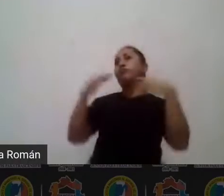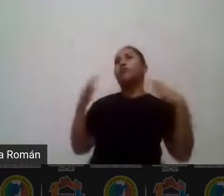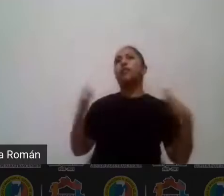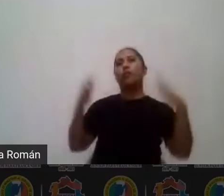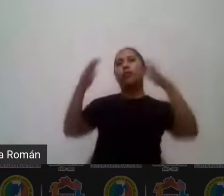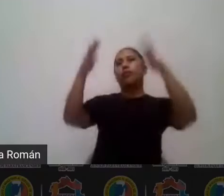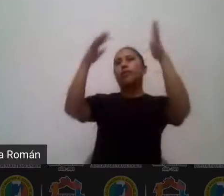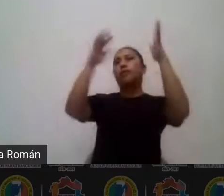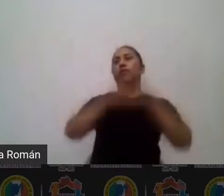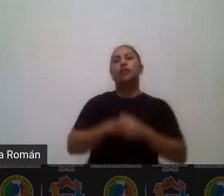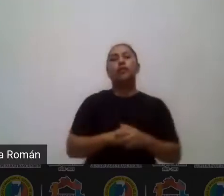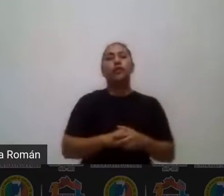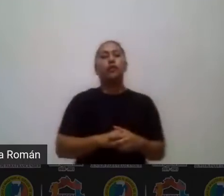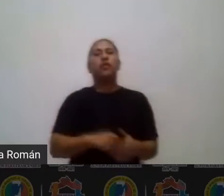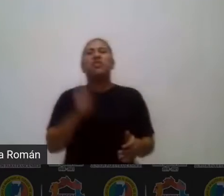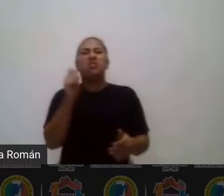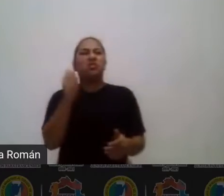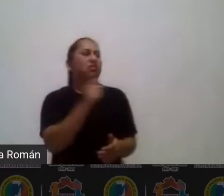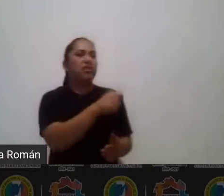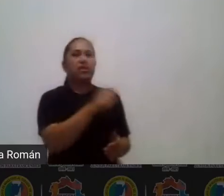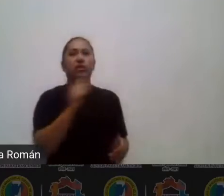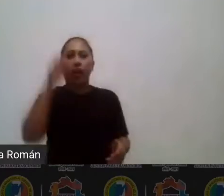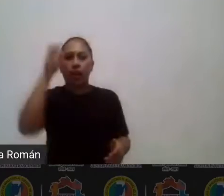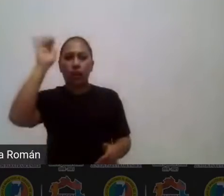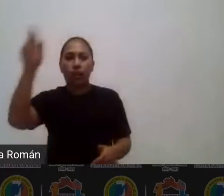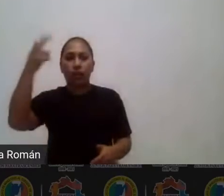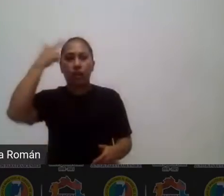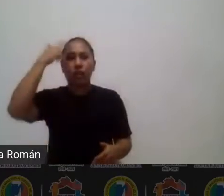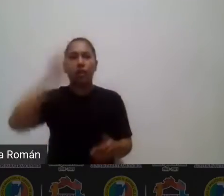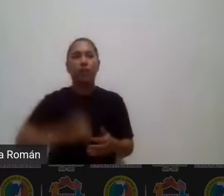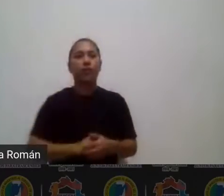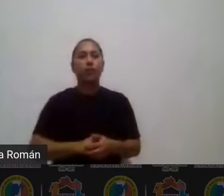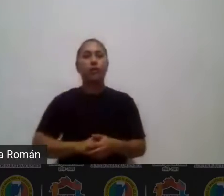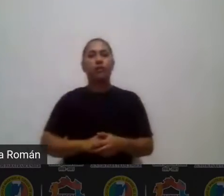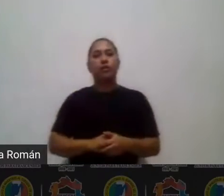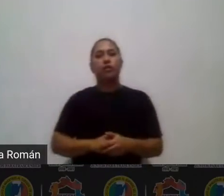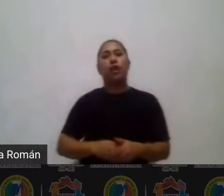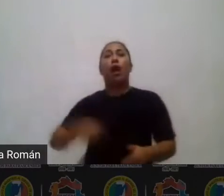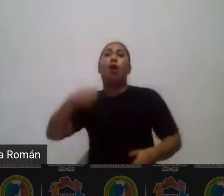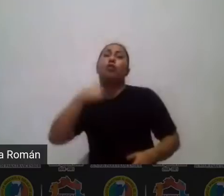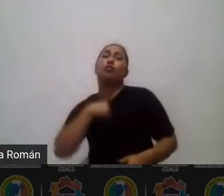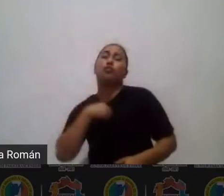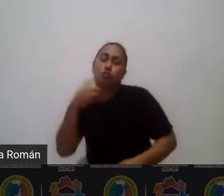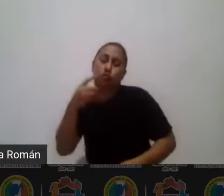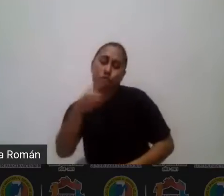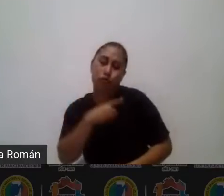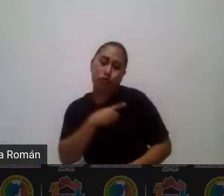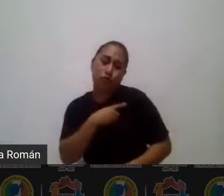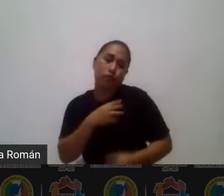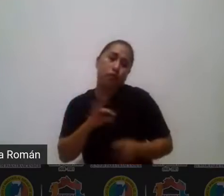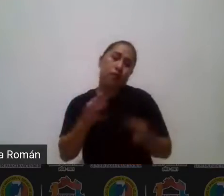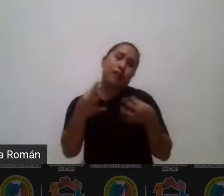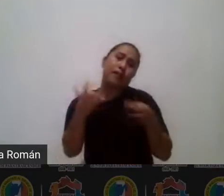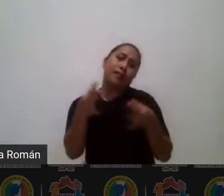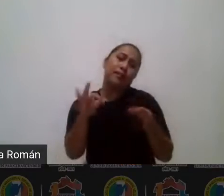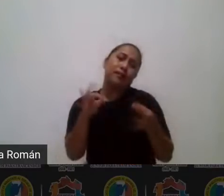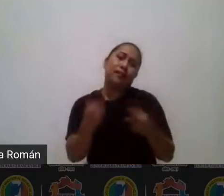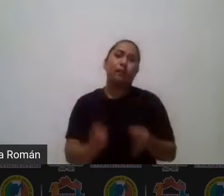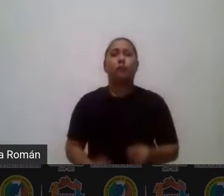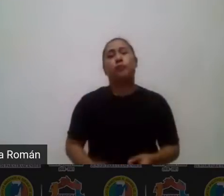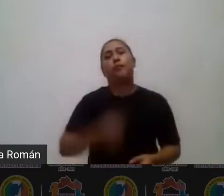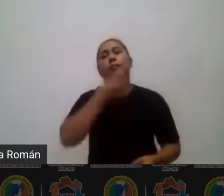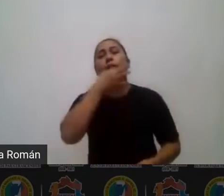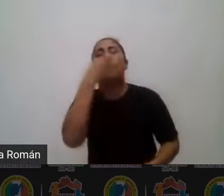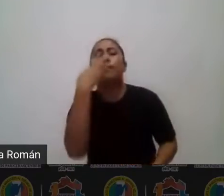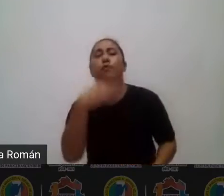habrá quienes se acuerdan este yo solo traigo las servilletas para el festejo tan